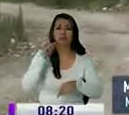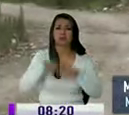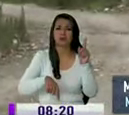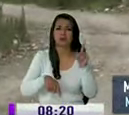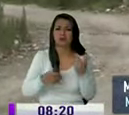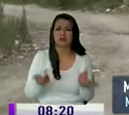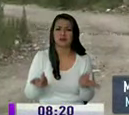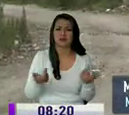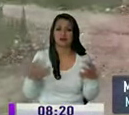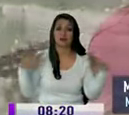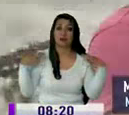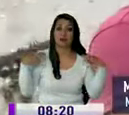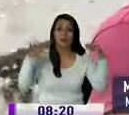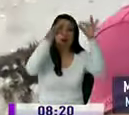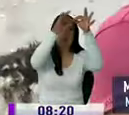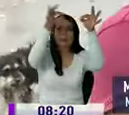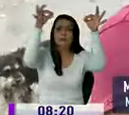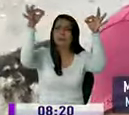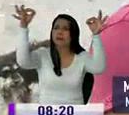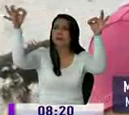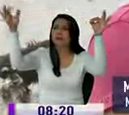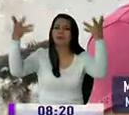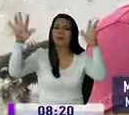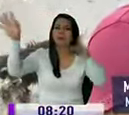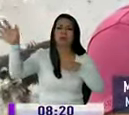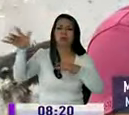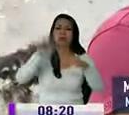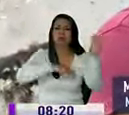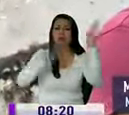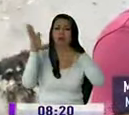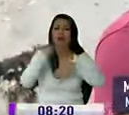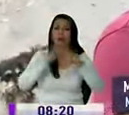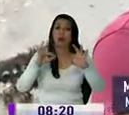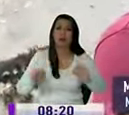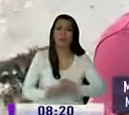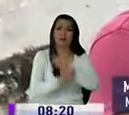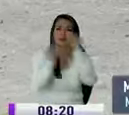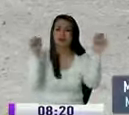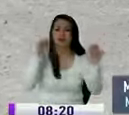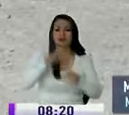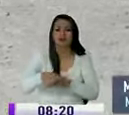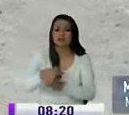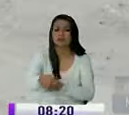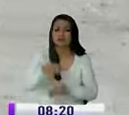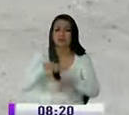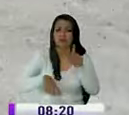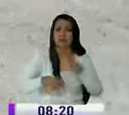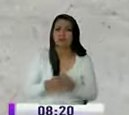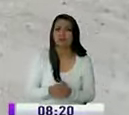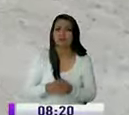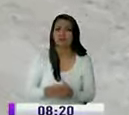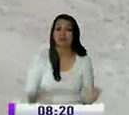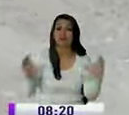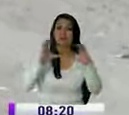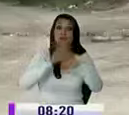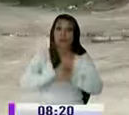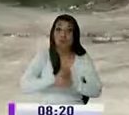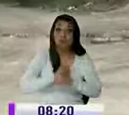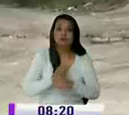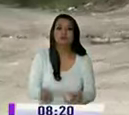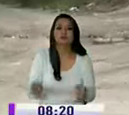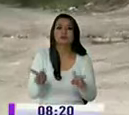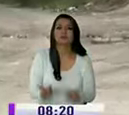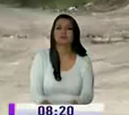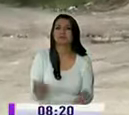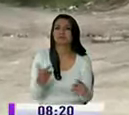ni secar como se dice ni la ropa hay que ver cuando ya en la mañana para aprovechar de ahí no hay como durante las noches a todas estas dificultades